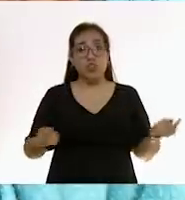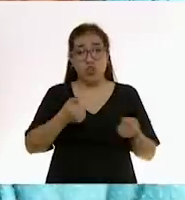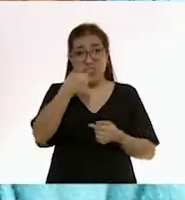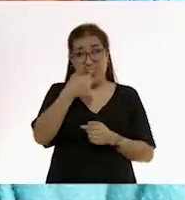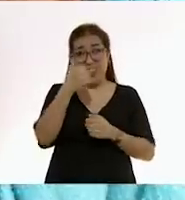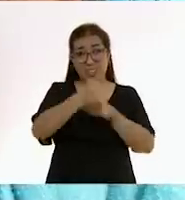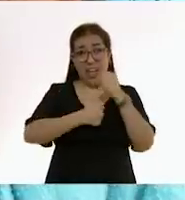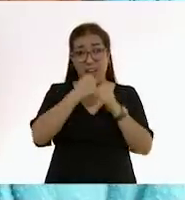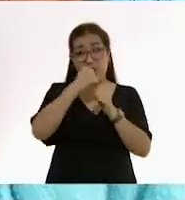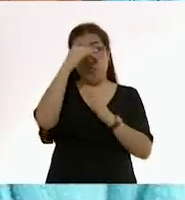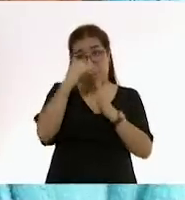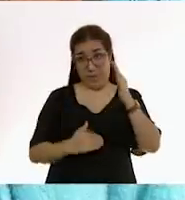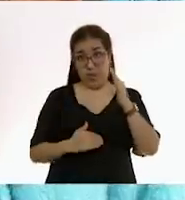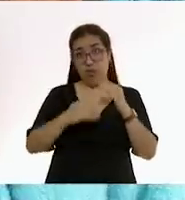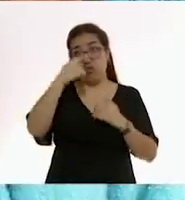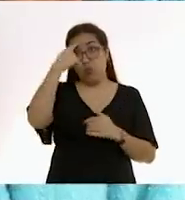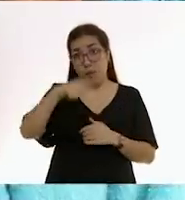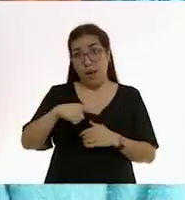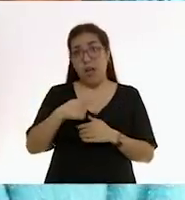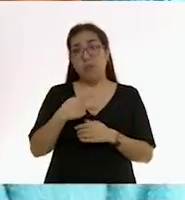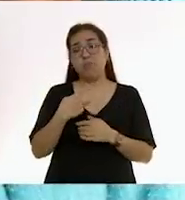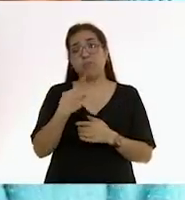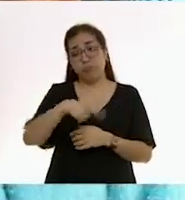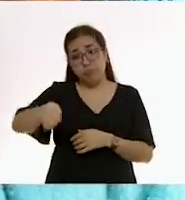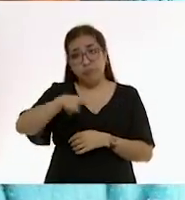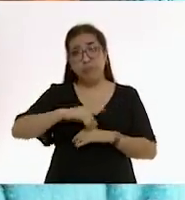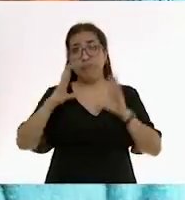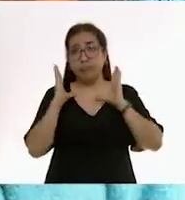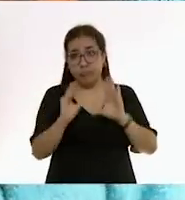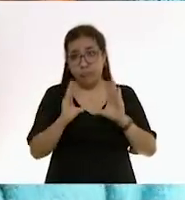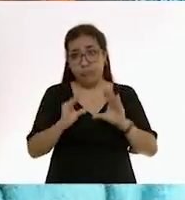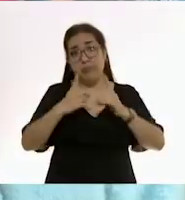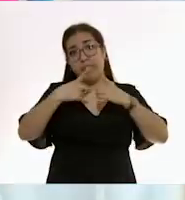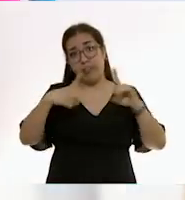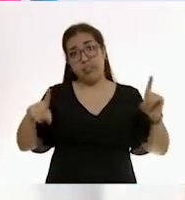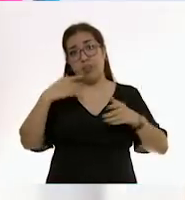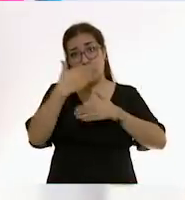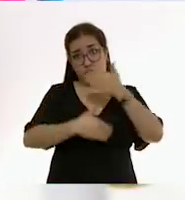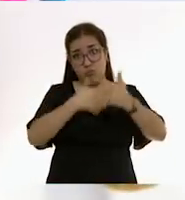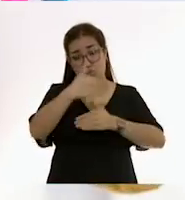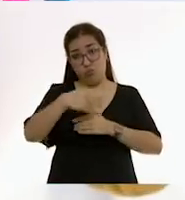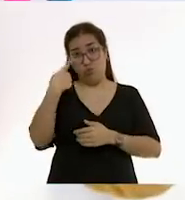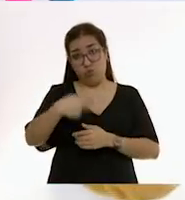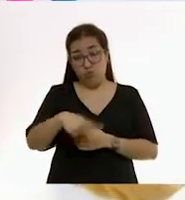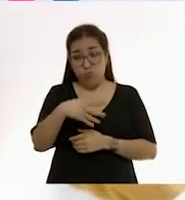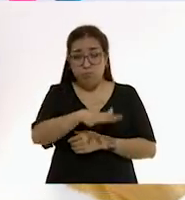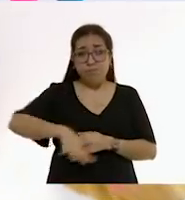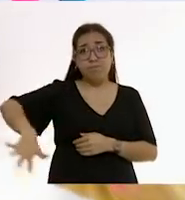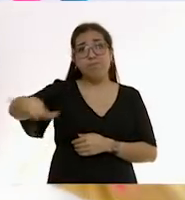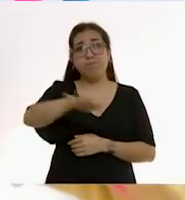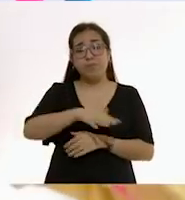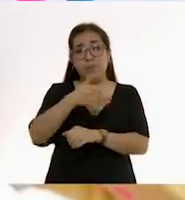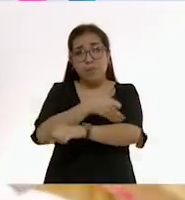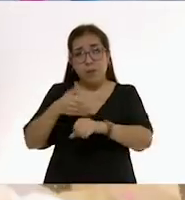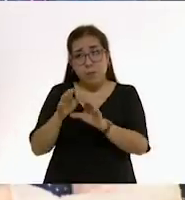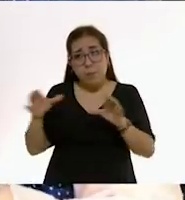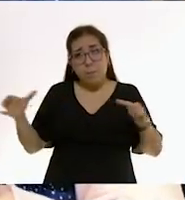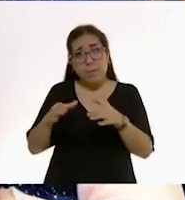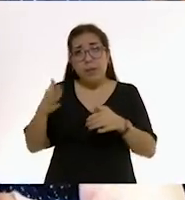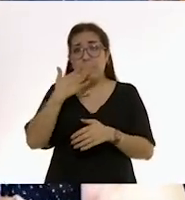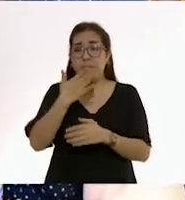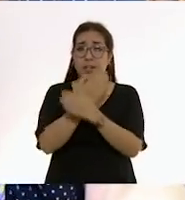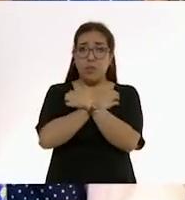edad con el propósito de potencializar su desarrollo integral y armónico en un ambiente rico en experiencias formativas,